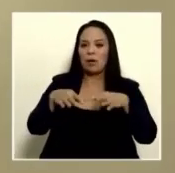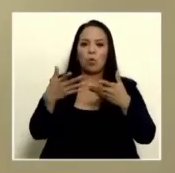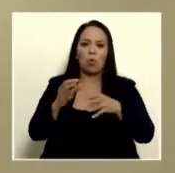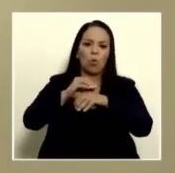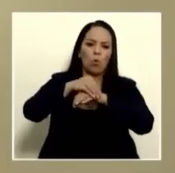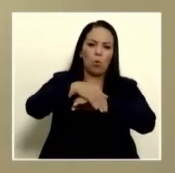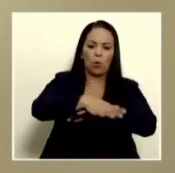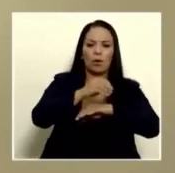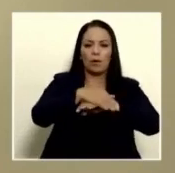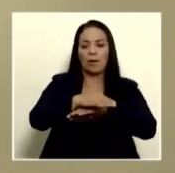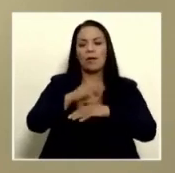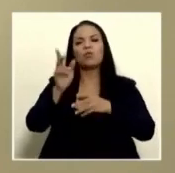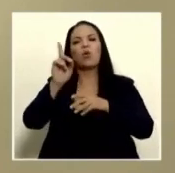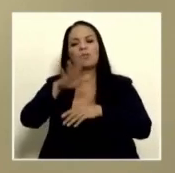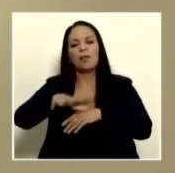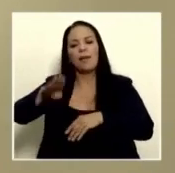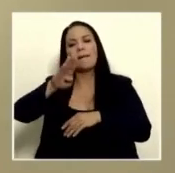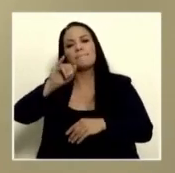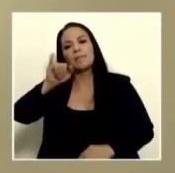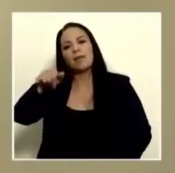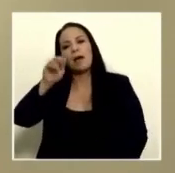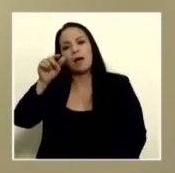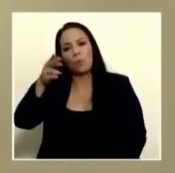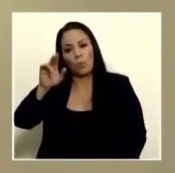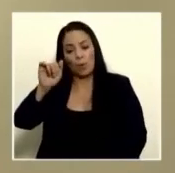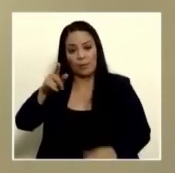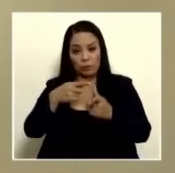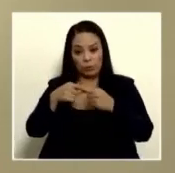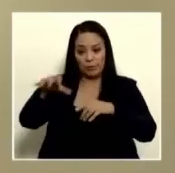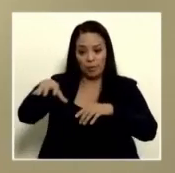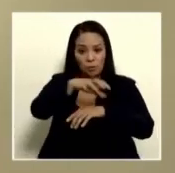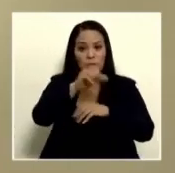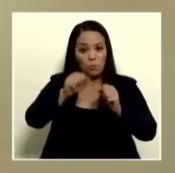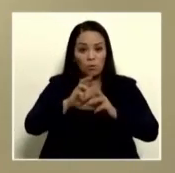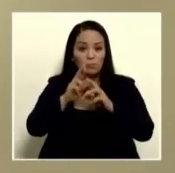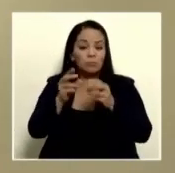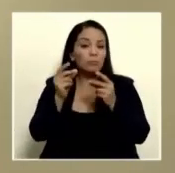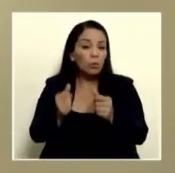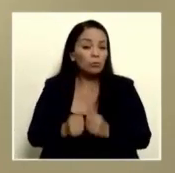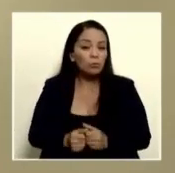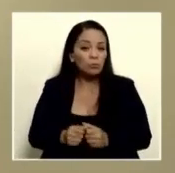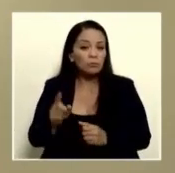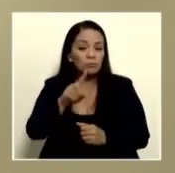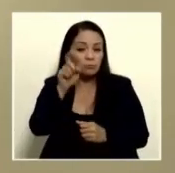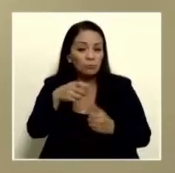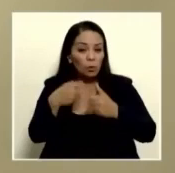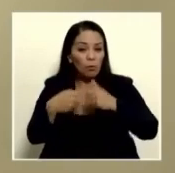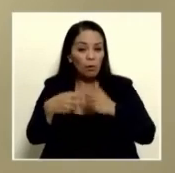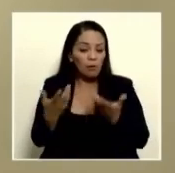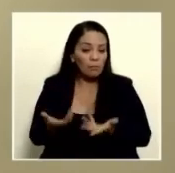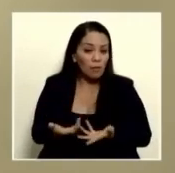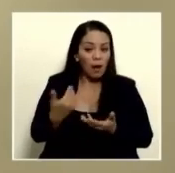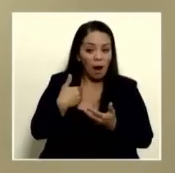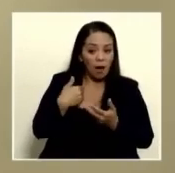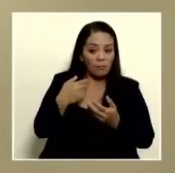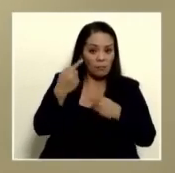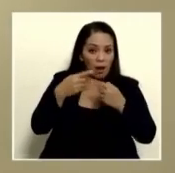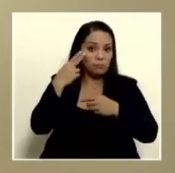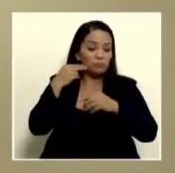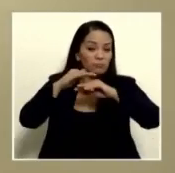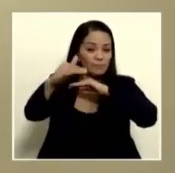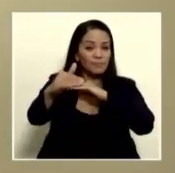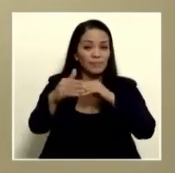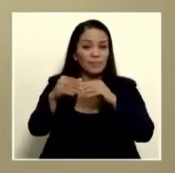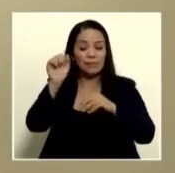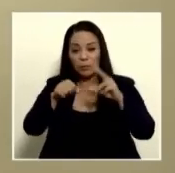sector de vijagual pueden estos cantones recibir una respuesta pronta a este gran problema habrá asfalto o no